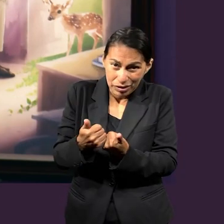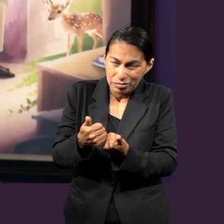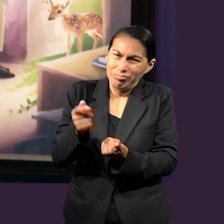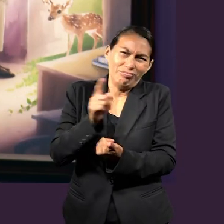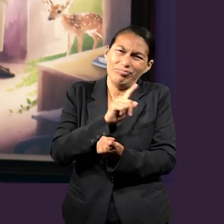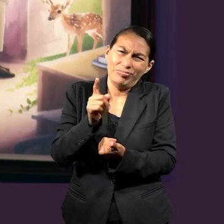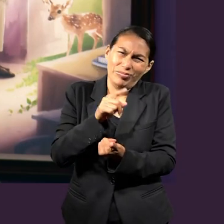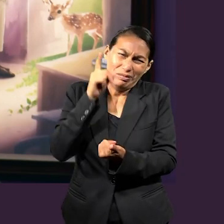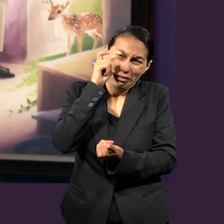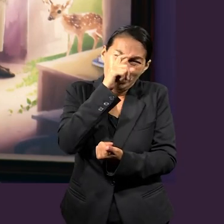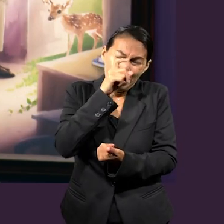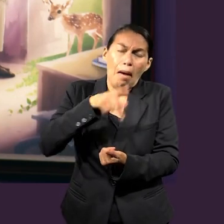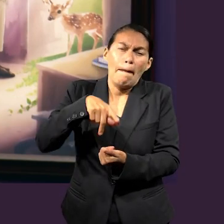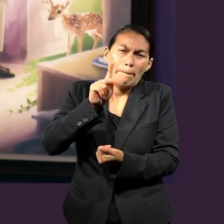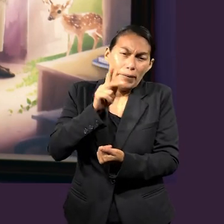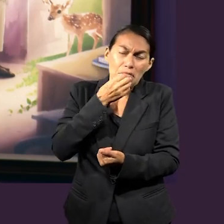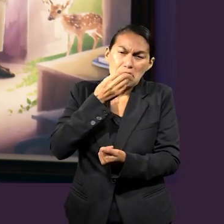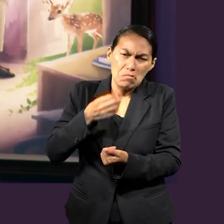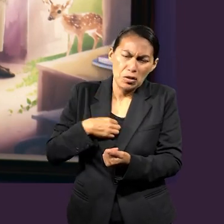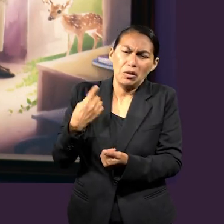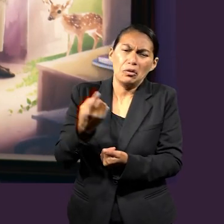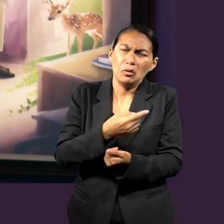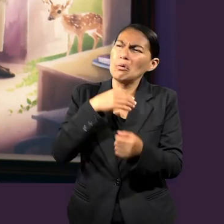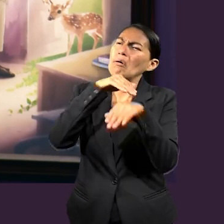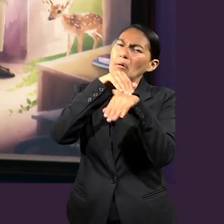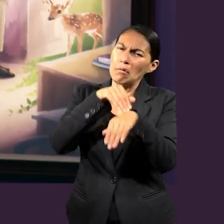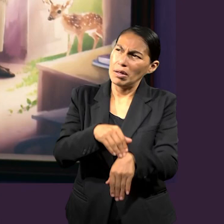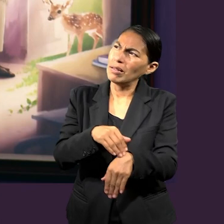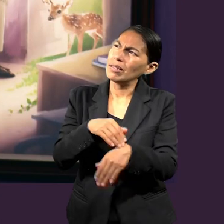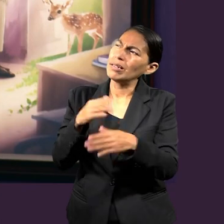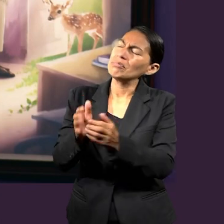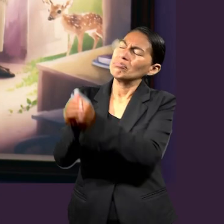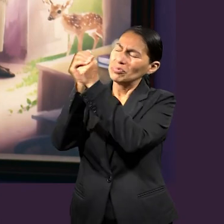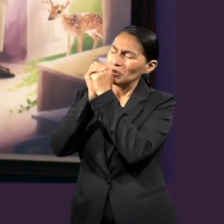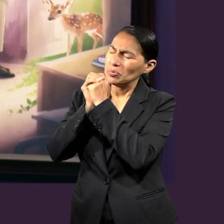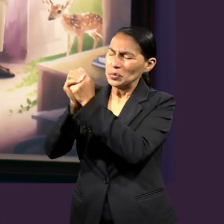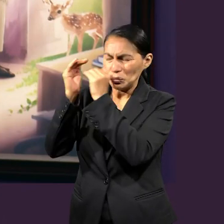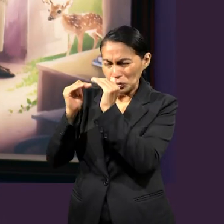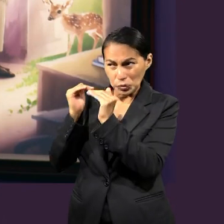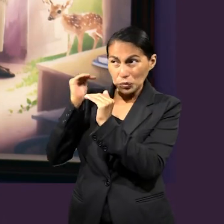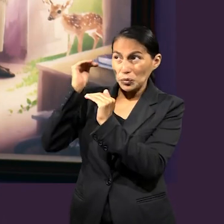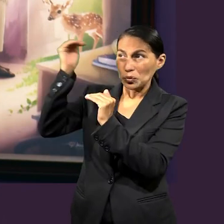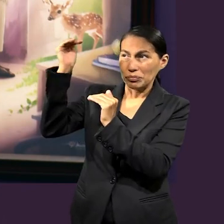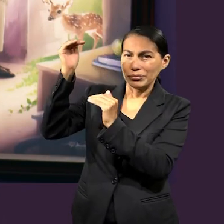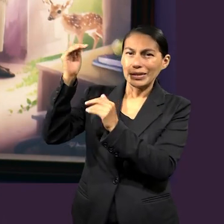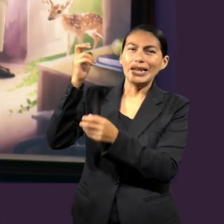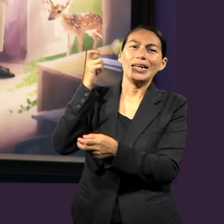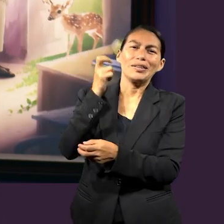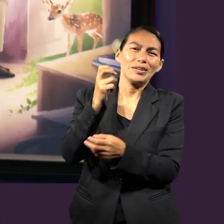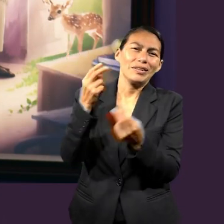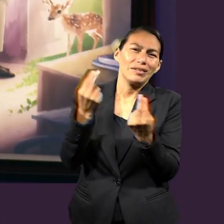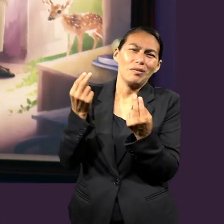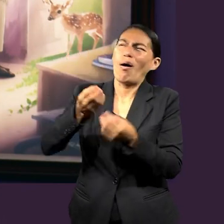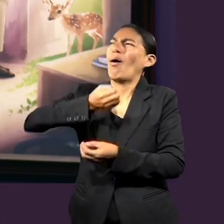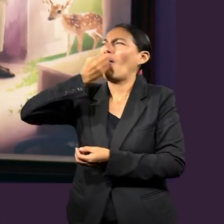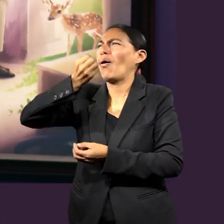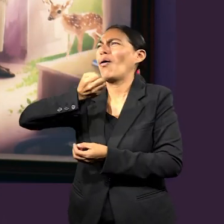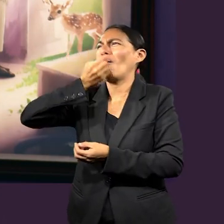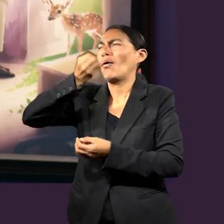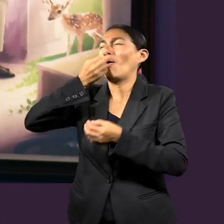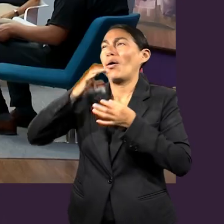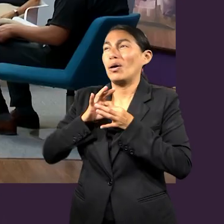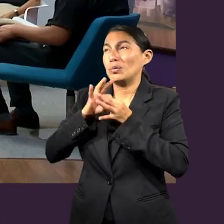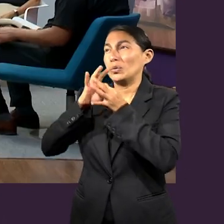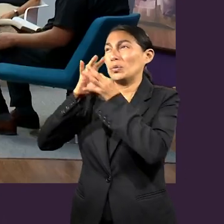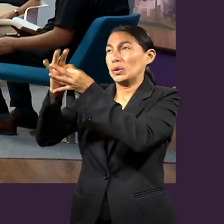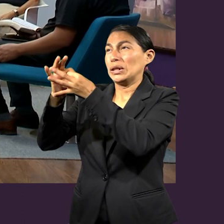plan de Dios nunca lo podemos comprender. Y esa es una razón por la cual hay que exaltarlo y obedecerlo. Y por eso necesitamos estar reconectados por la